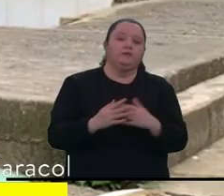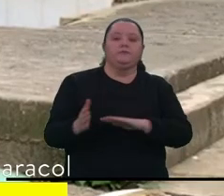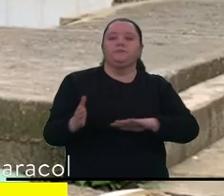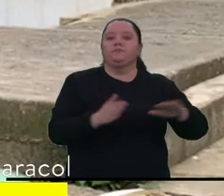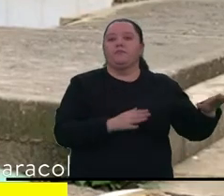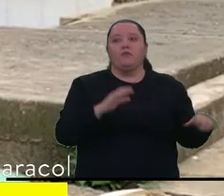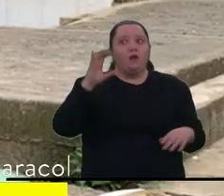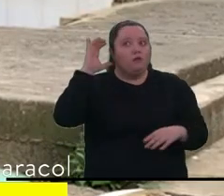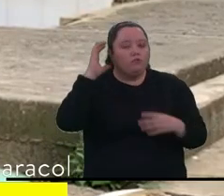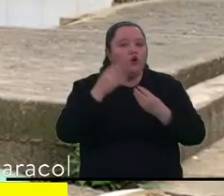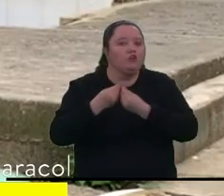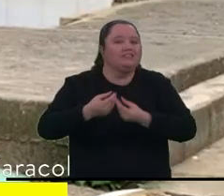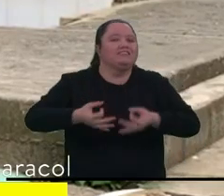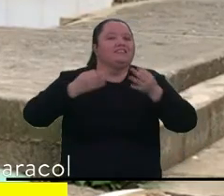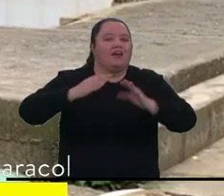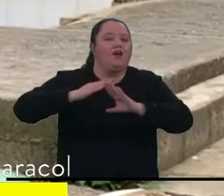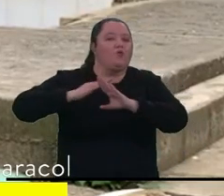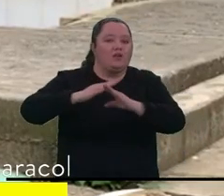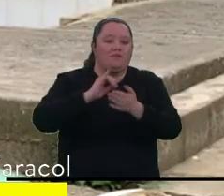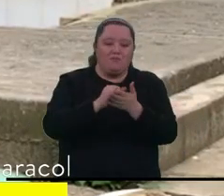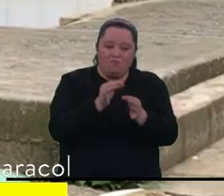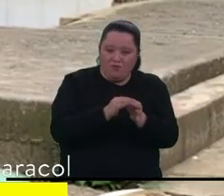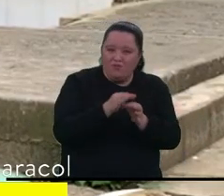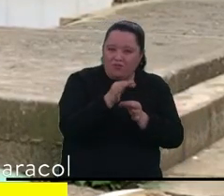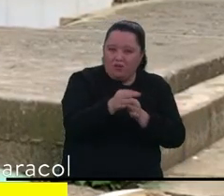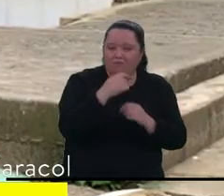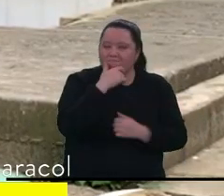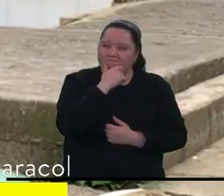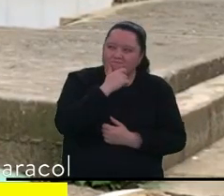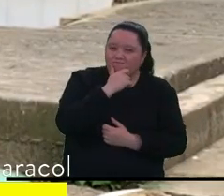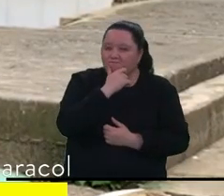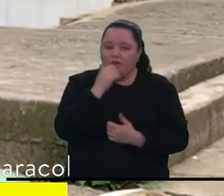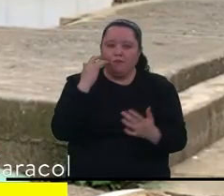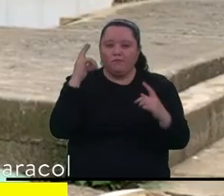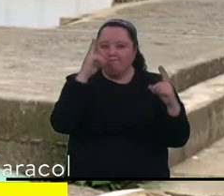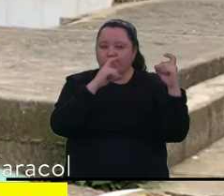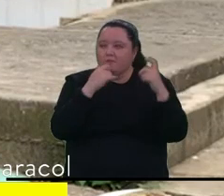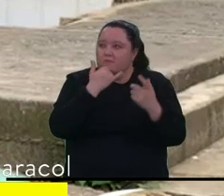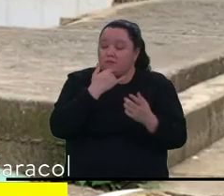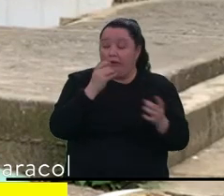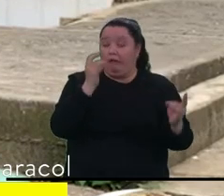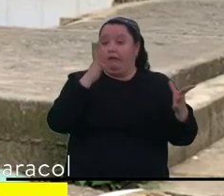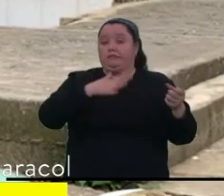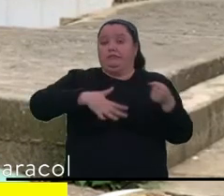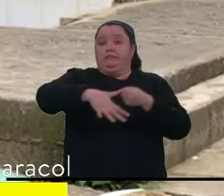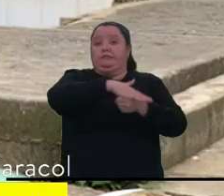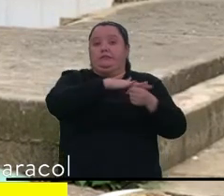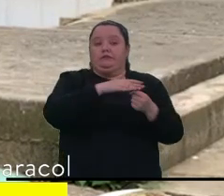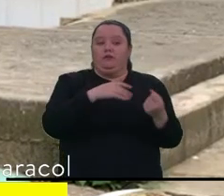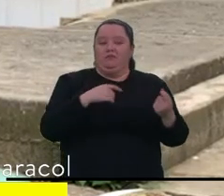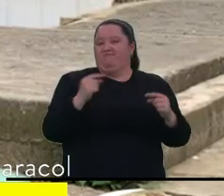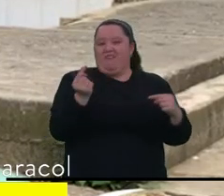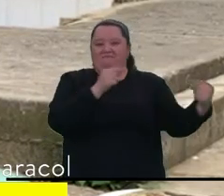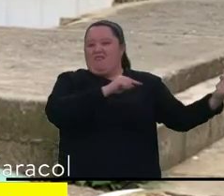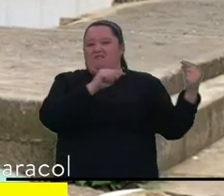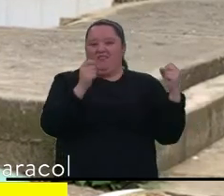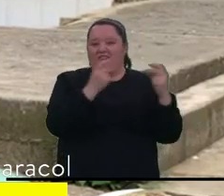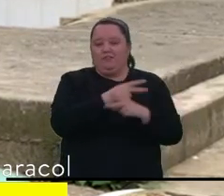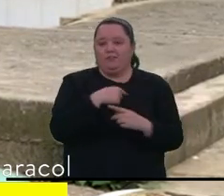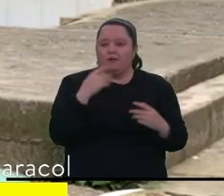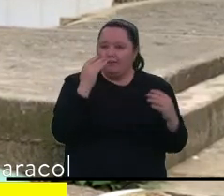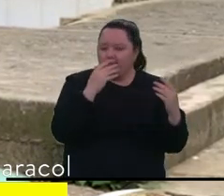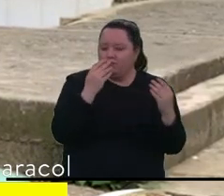Consejo de Seguridad en el municipio en procura de establecer las versiones de esta grave situación de orden público, en tanto la